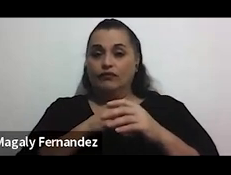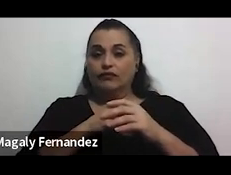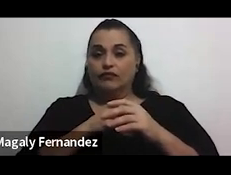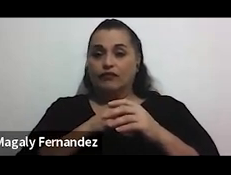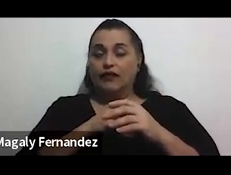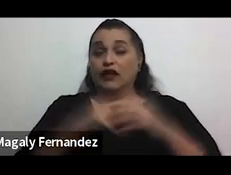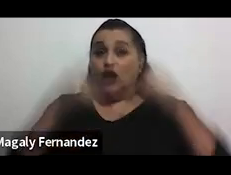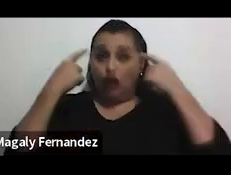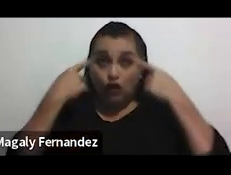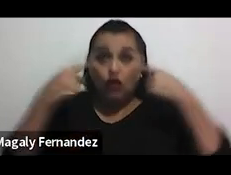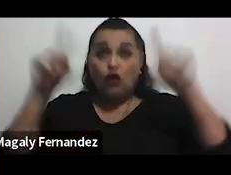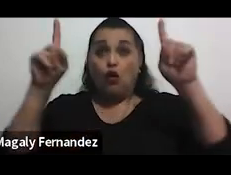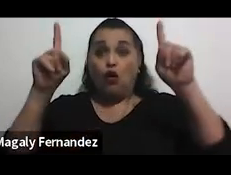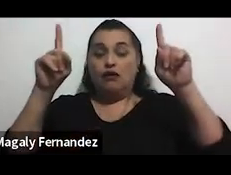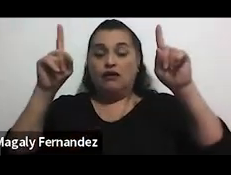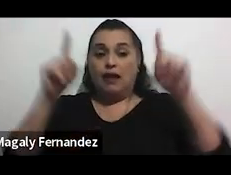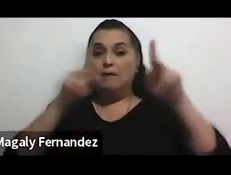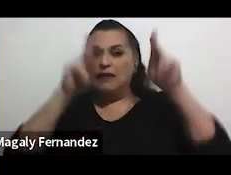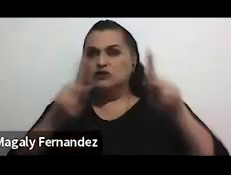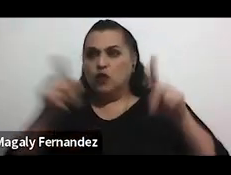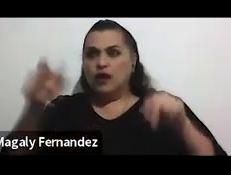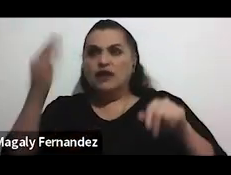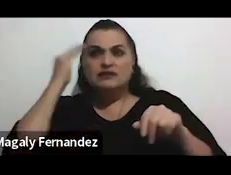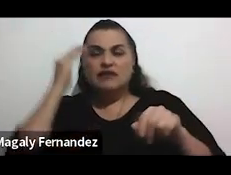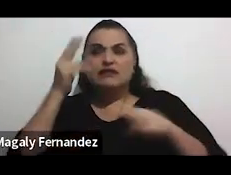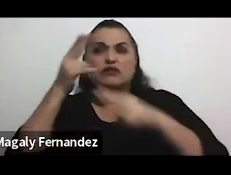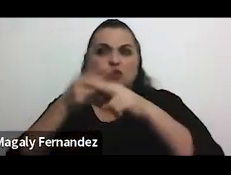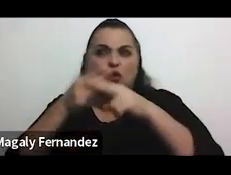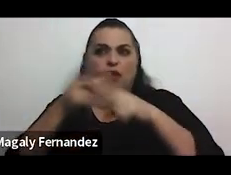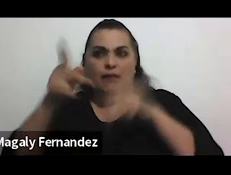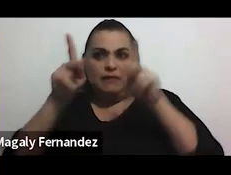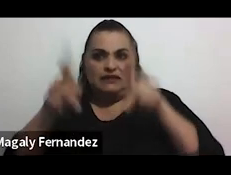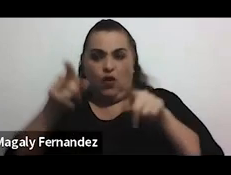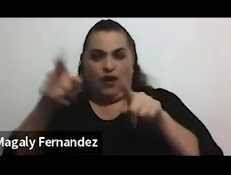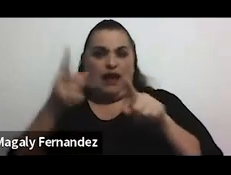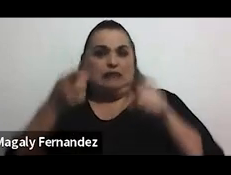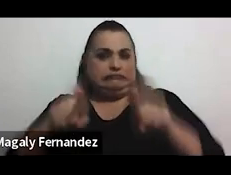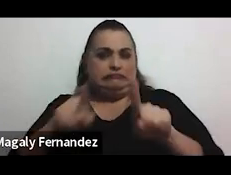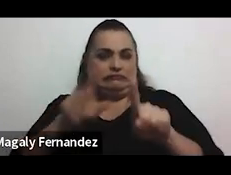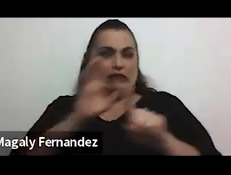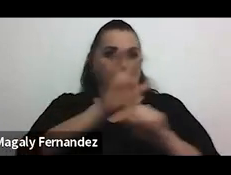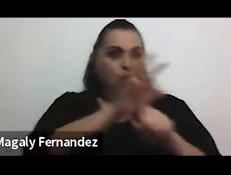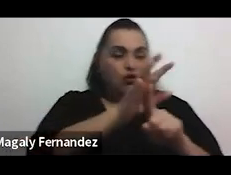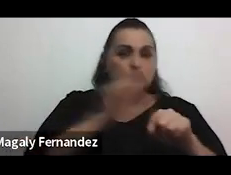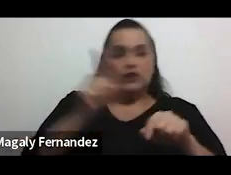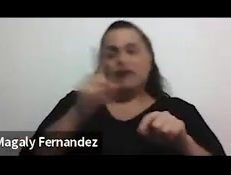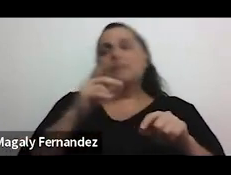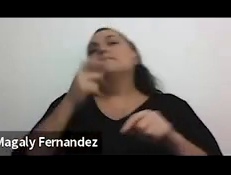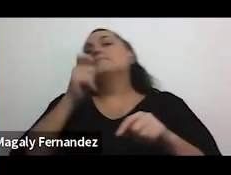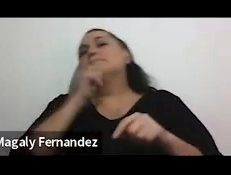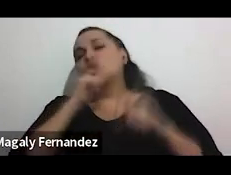lograr llegar con quien es esa persona que ejerció esa violencia evidentemente es más complejo.